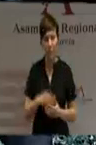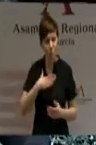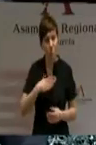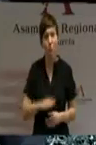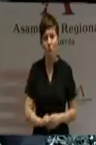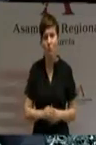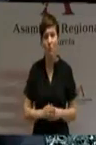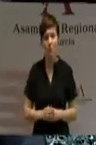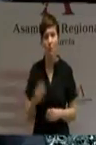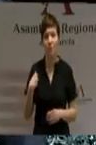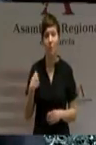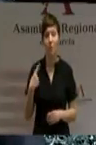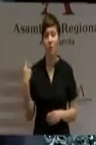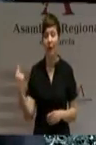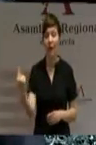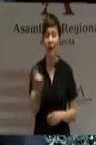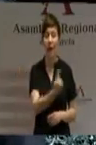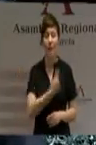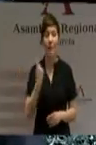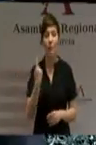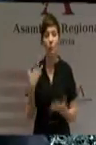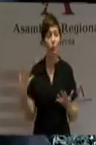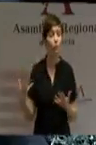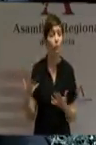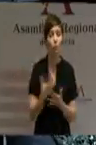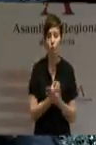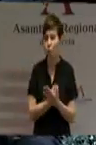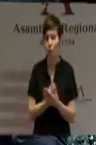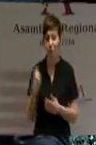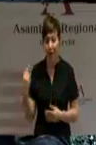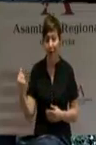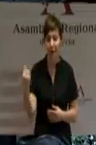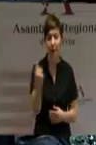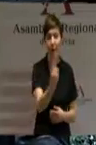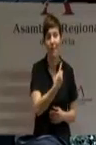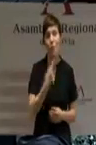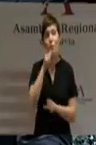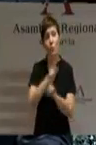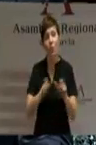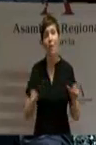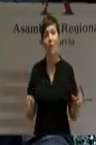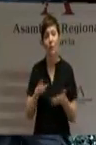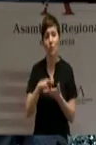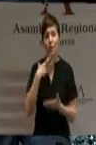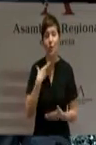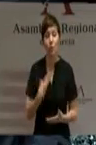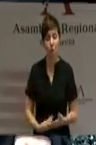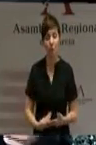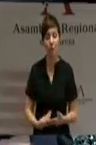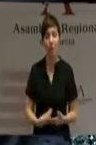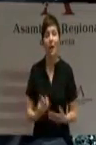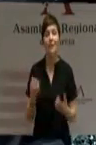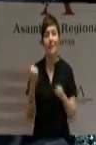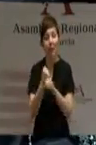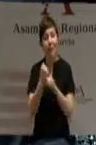Todos y cada uno de nosotros, todos y cada uno de los ciudadanos de esta región debemos trabajar para